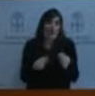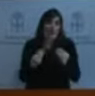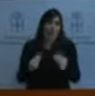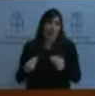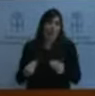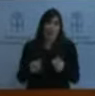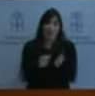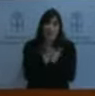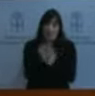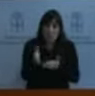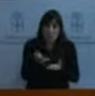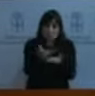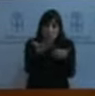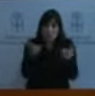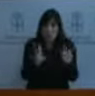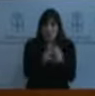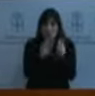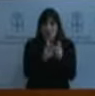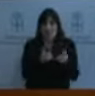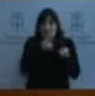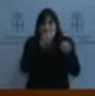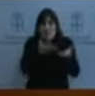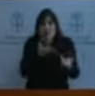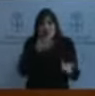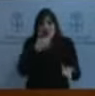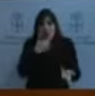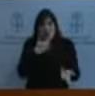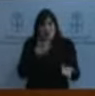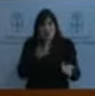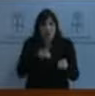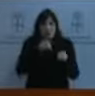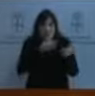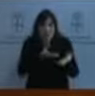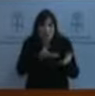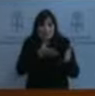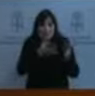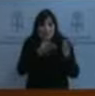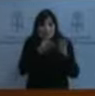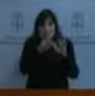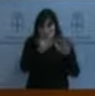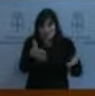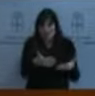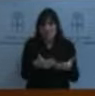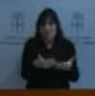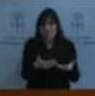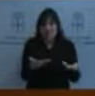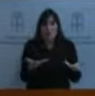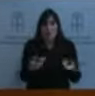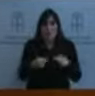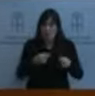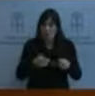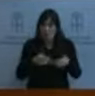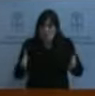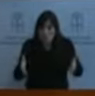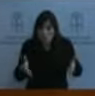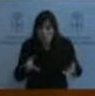conocimiento, a los datos, difícilmente se puede emprender un negocio o difícilmente se puede intentar